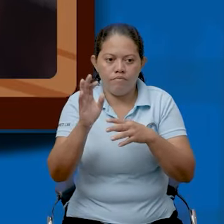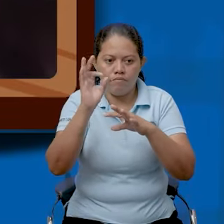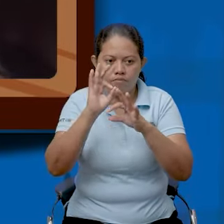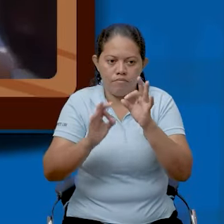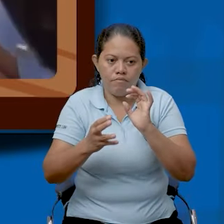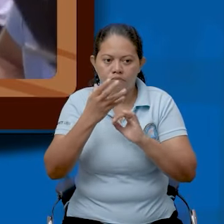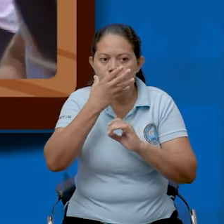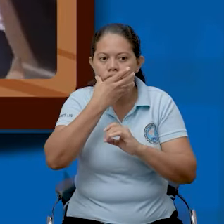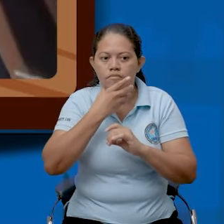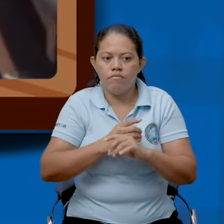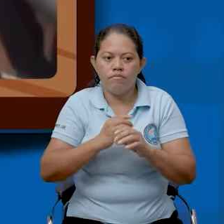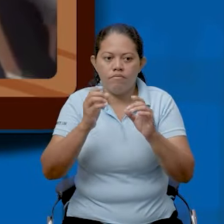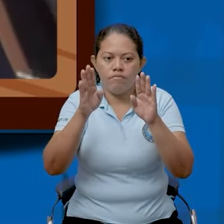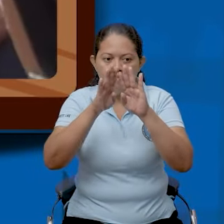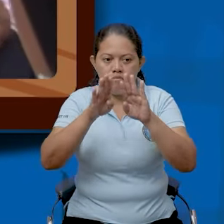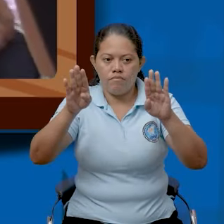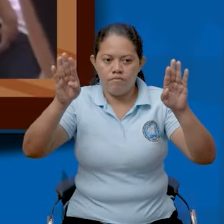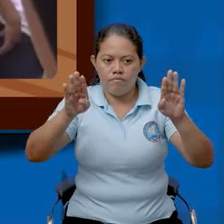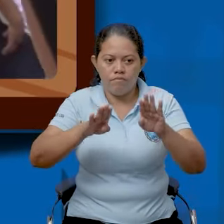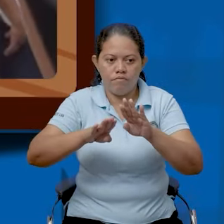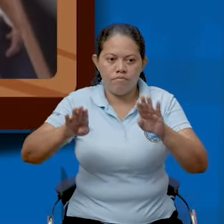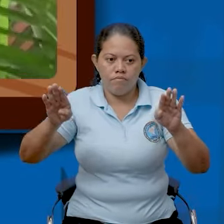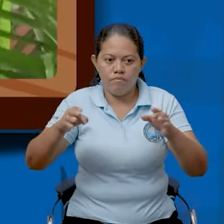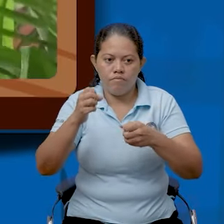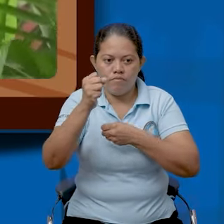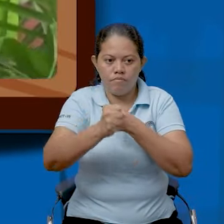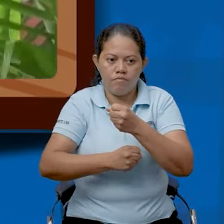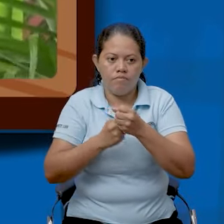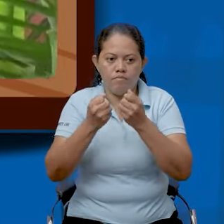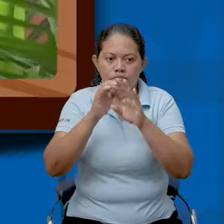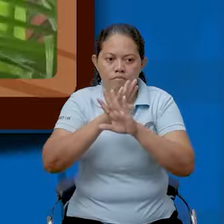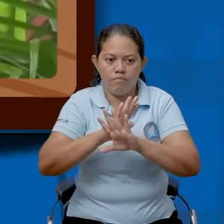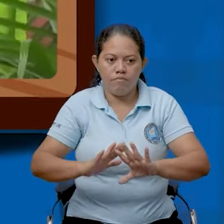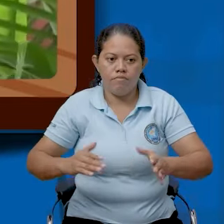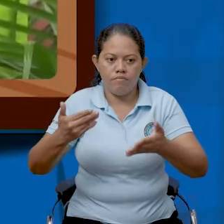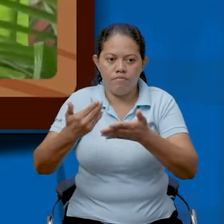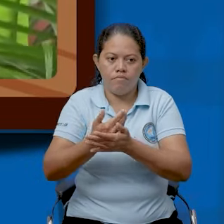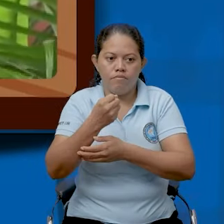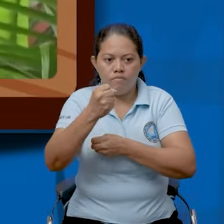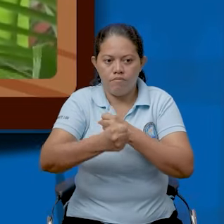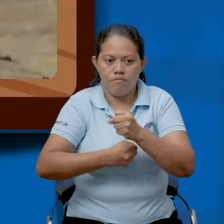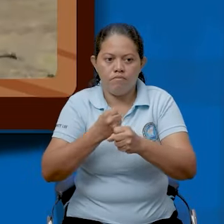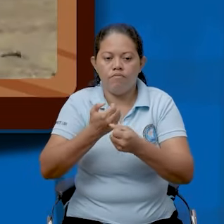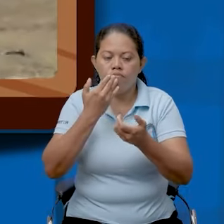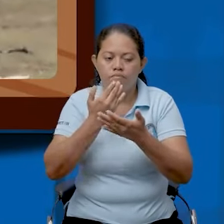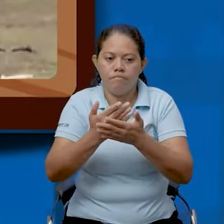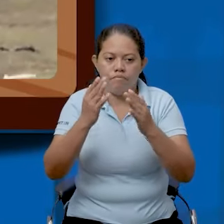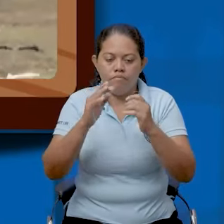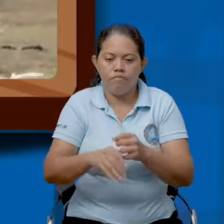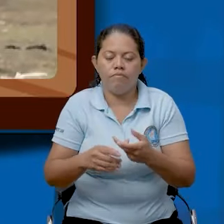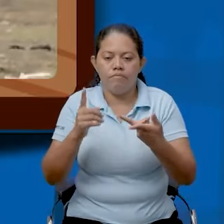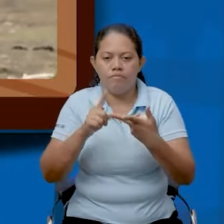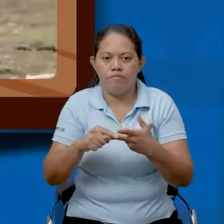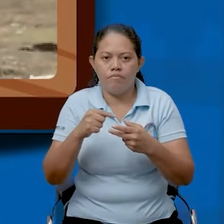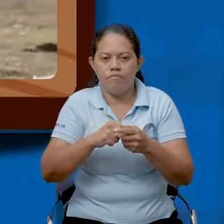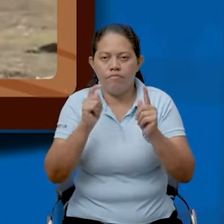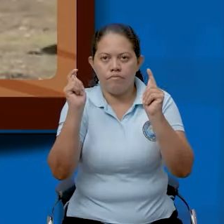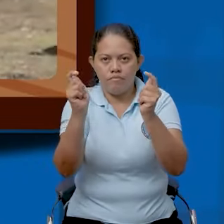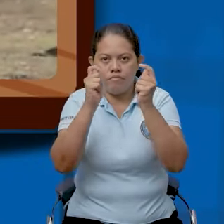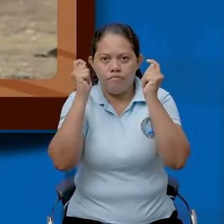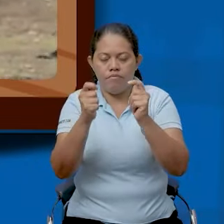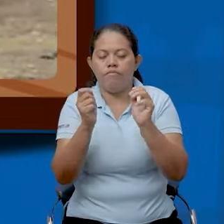marianas, en las fiestas de Navidad y Año Nuevo en paz y tranquilidad y que tengamos unas